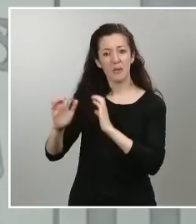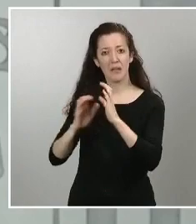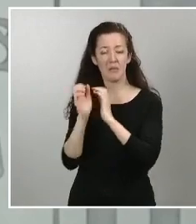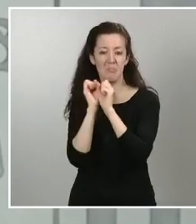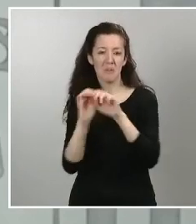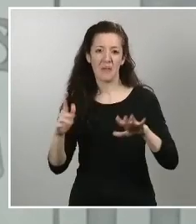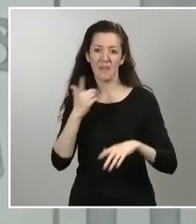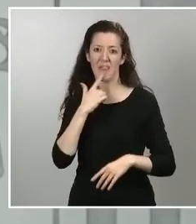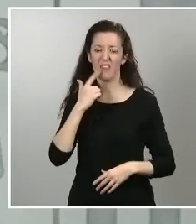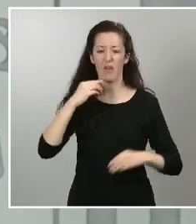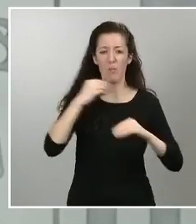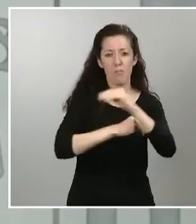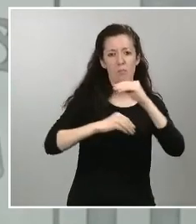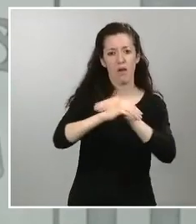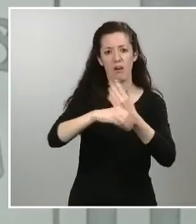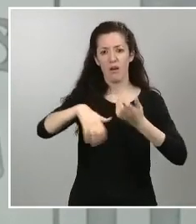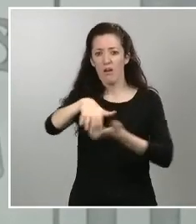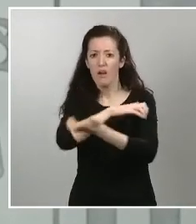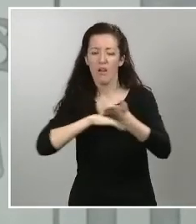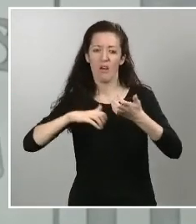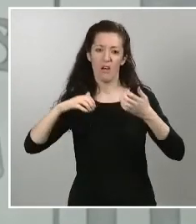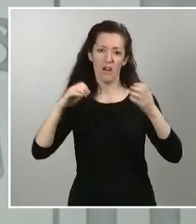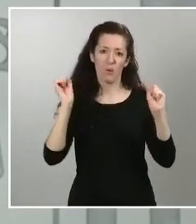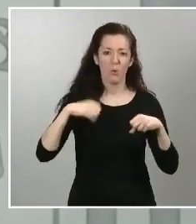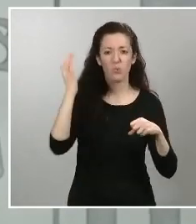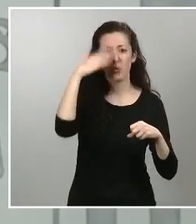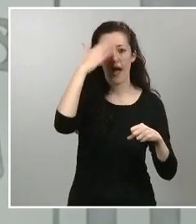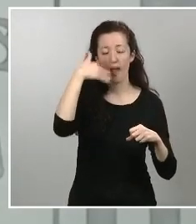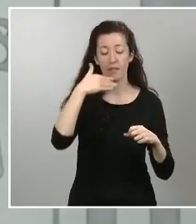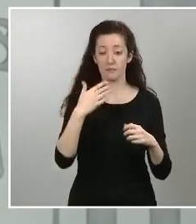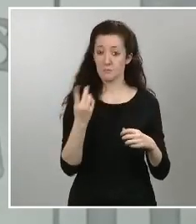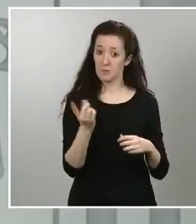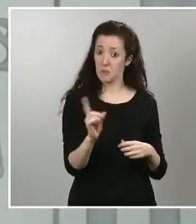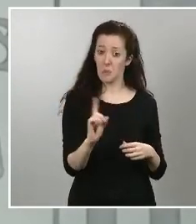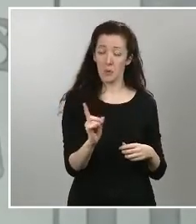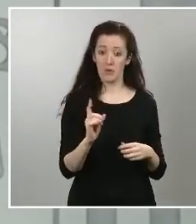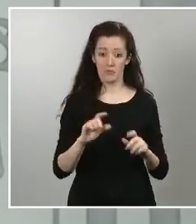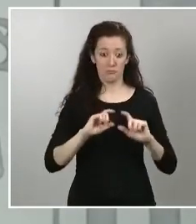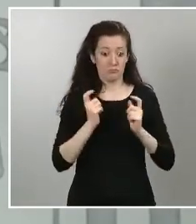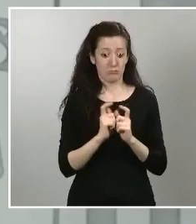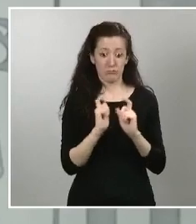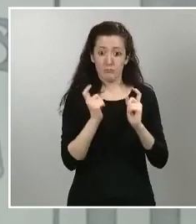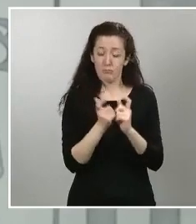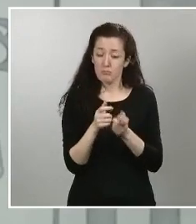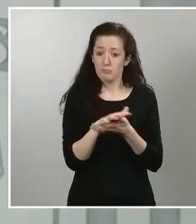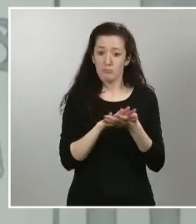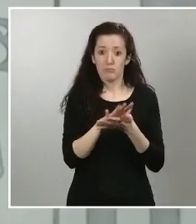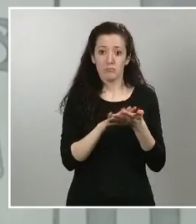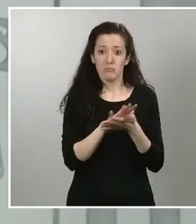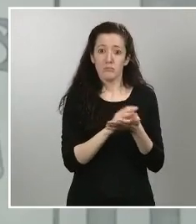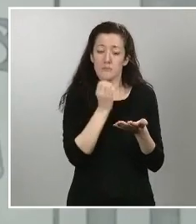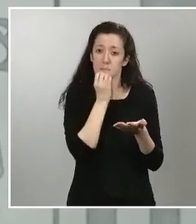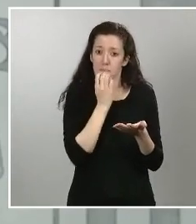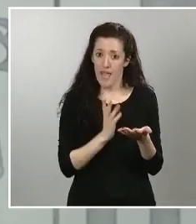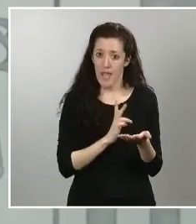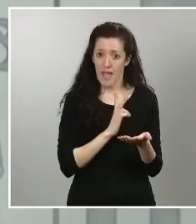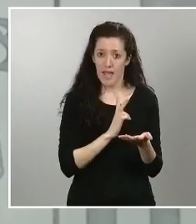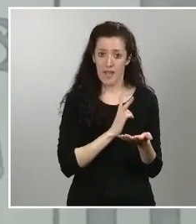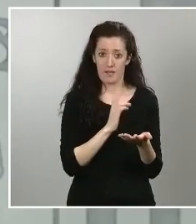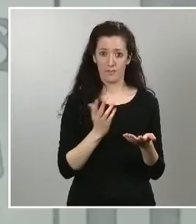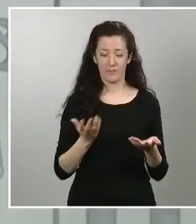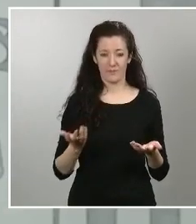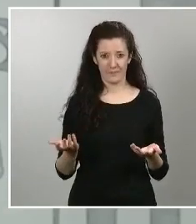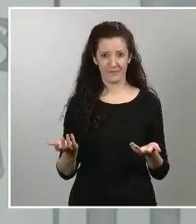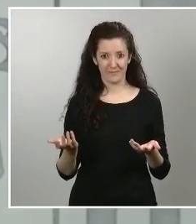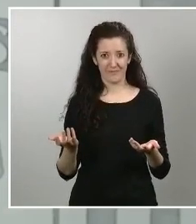que se plantea un altavoz en los medios de comunicación sobre discrepancia cuando al interior de la reunión sobre todo lo que se